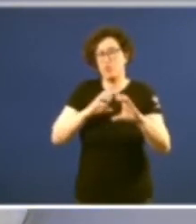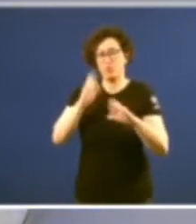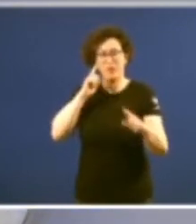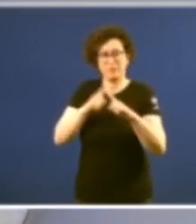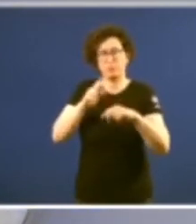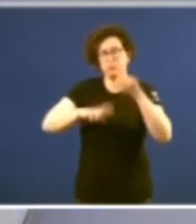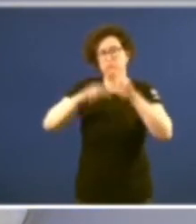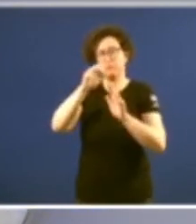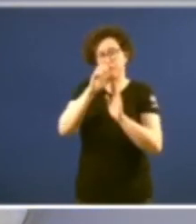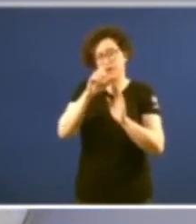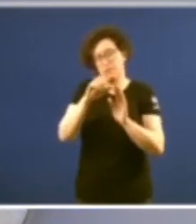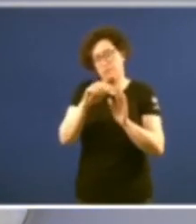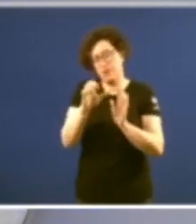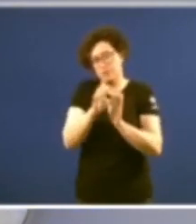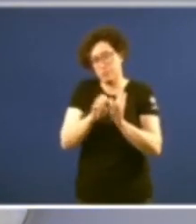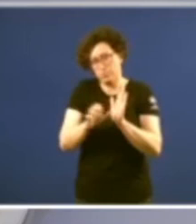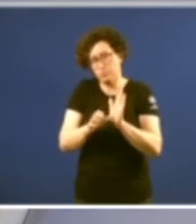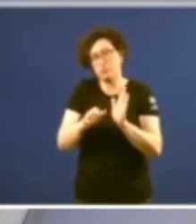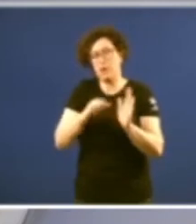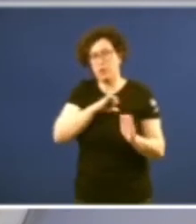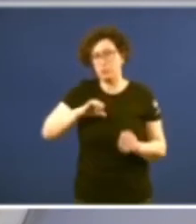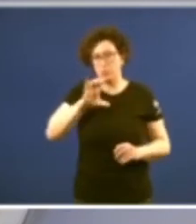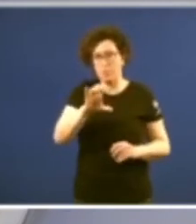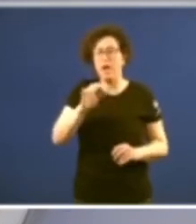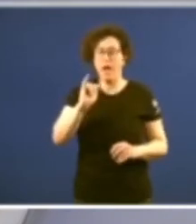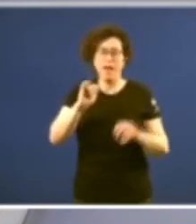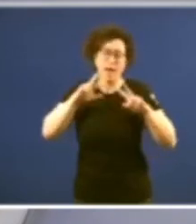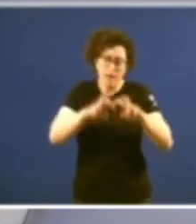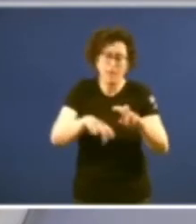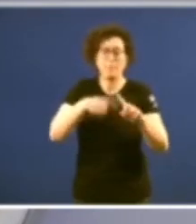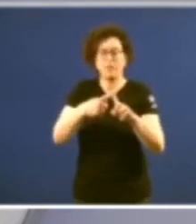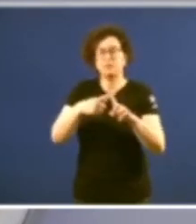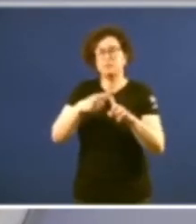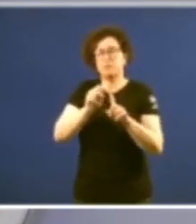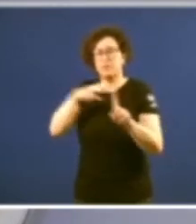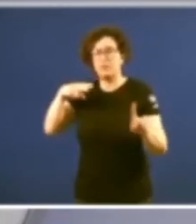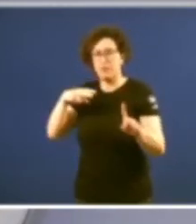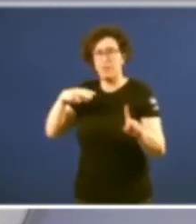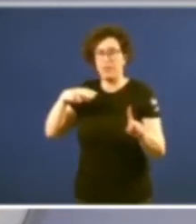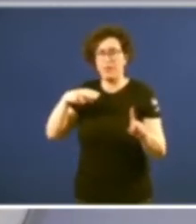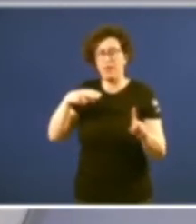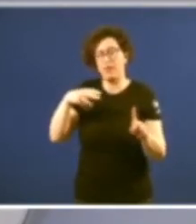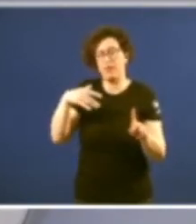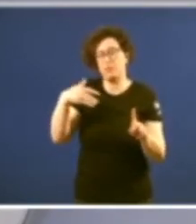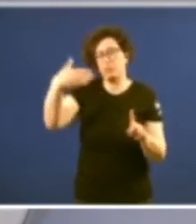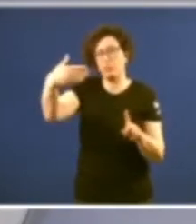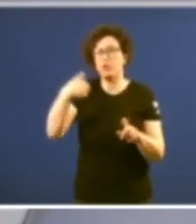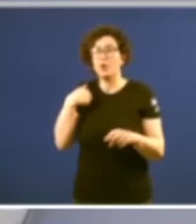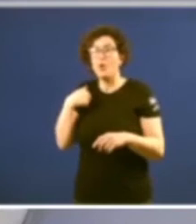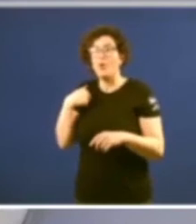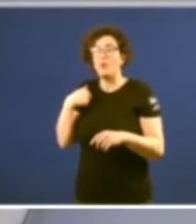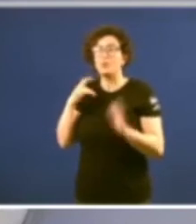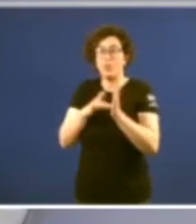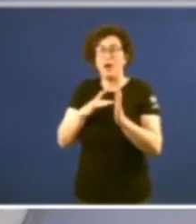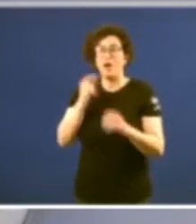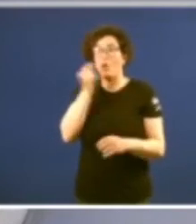moito análise e tamén perspectivas de futuro no meu caso cando fixen a primeira comunión preguntei cando ver a segunda así que des